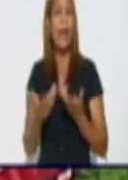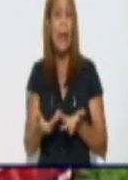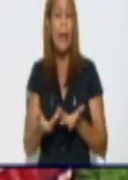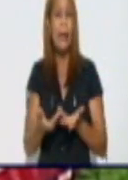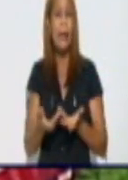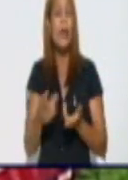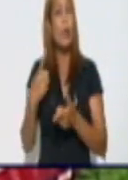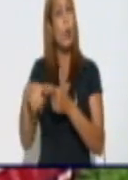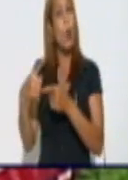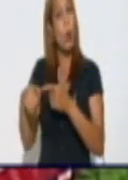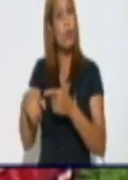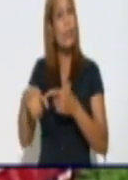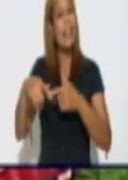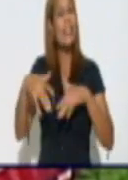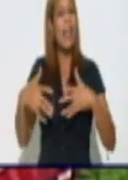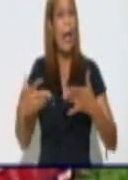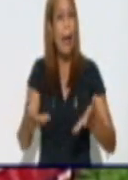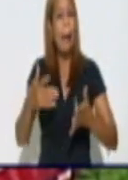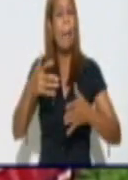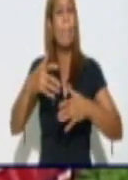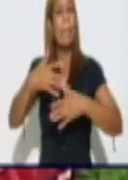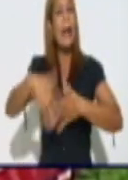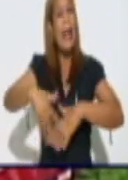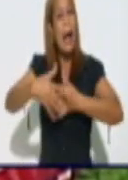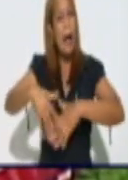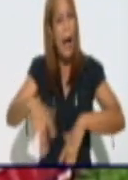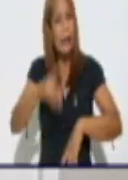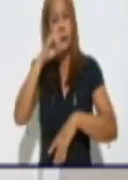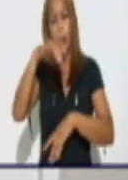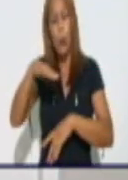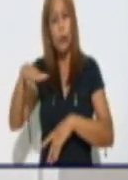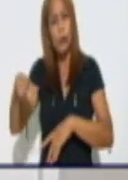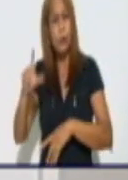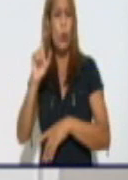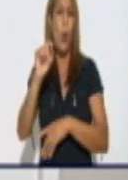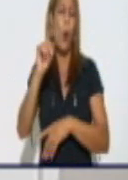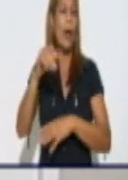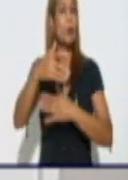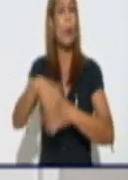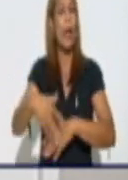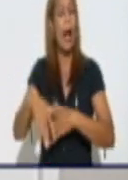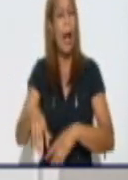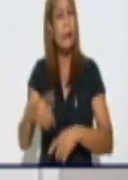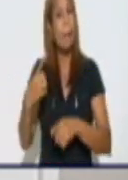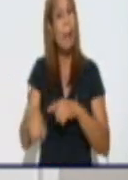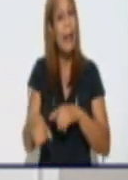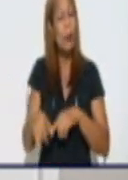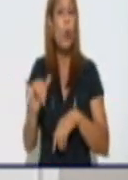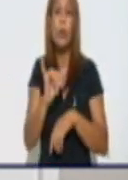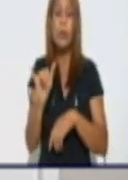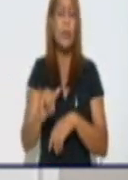Elocuentes, muchachos jugando en la calle, pero además dicen ellos que